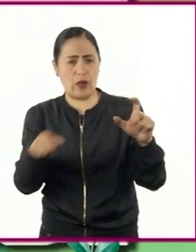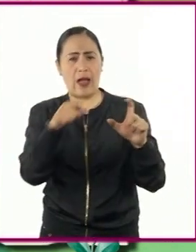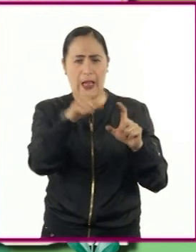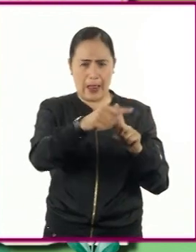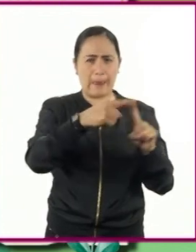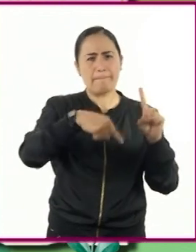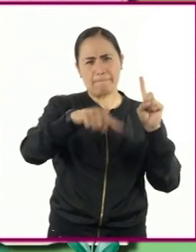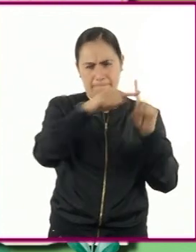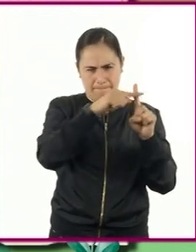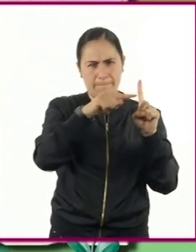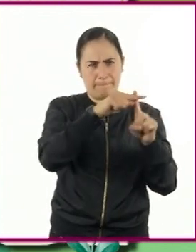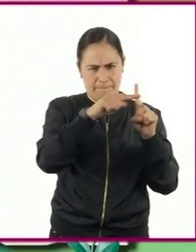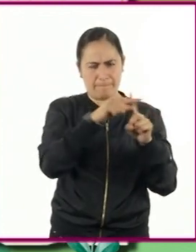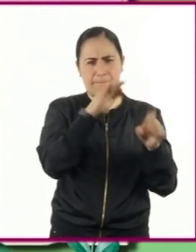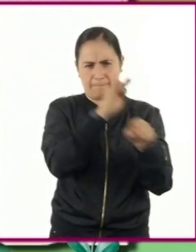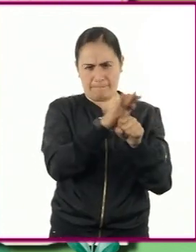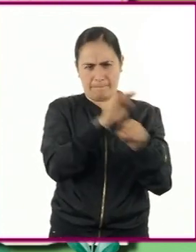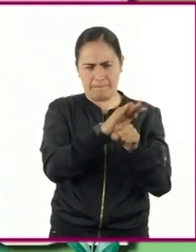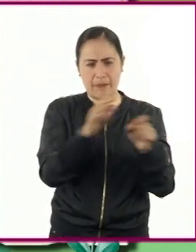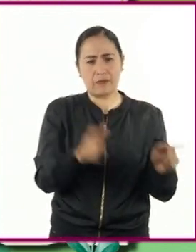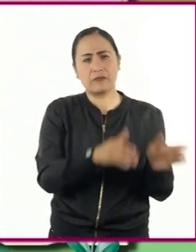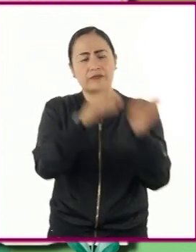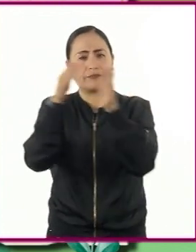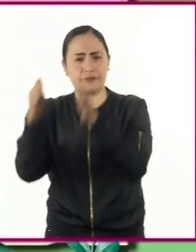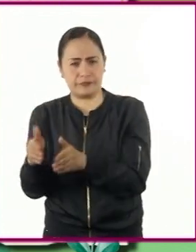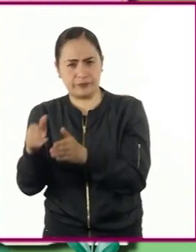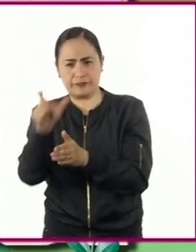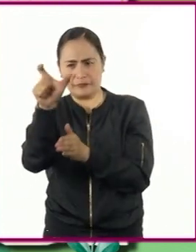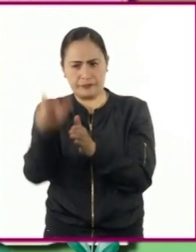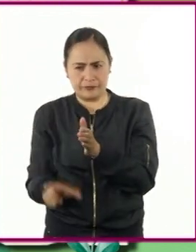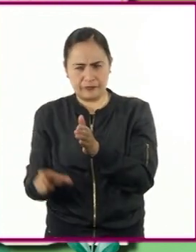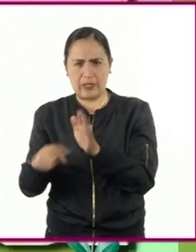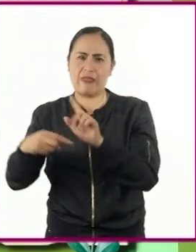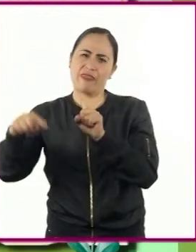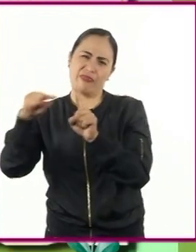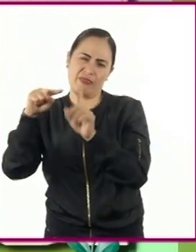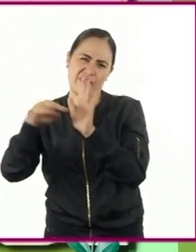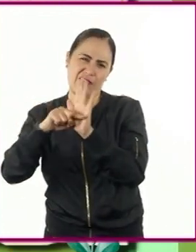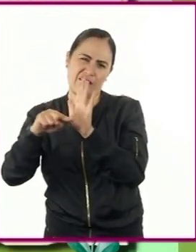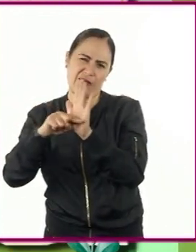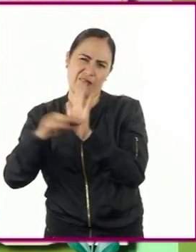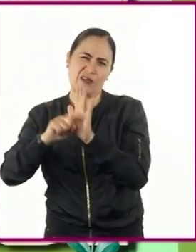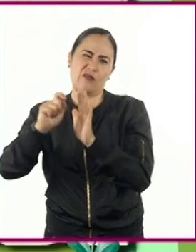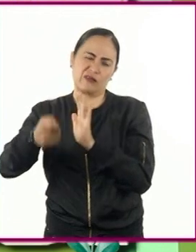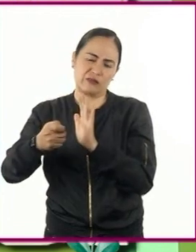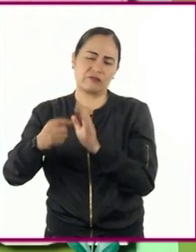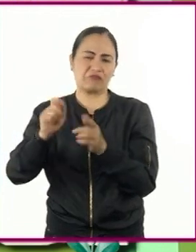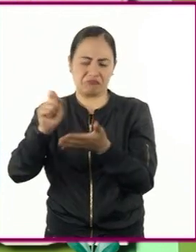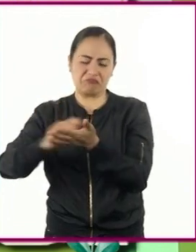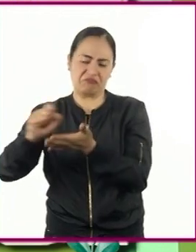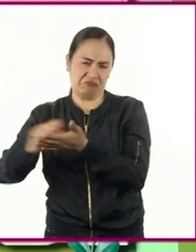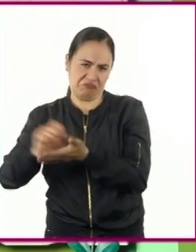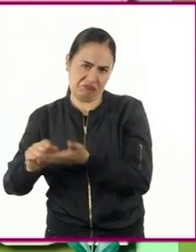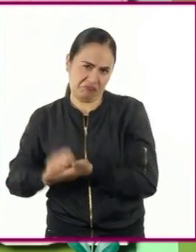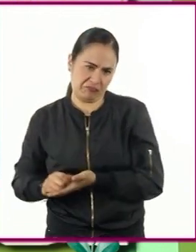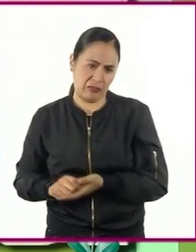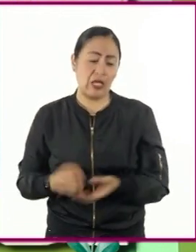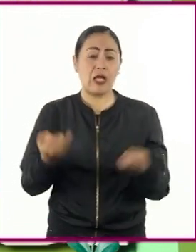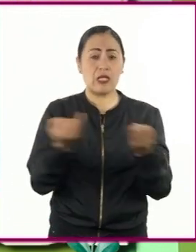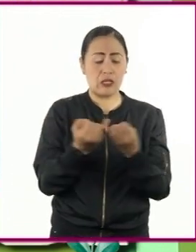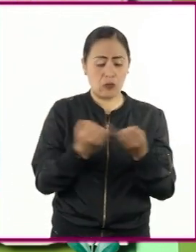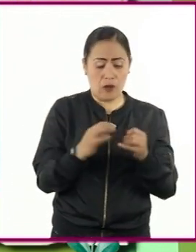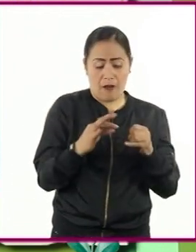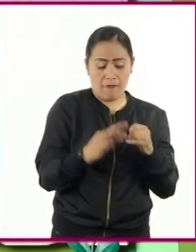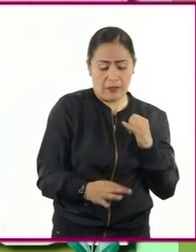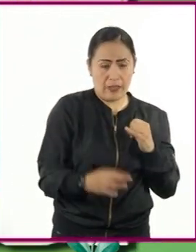organismos transgénicos y en la segunda, las desventajas. Por último, deberán anotar su opinión acerca de este